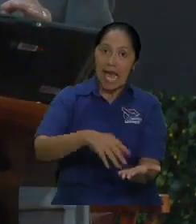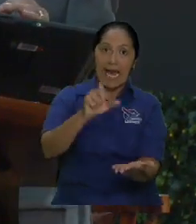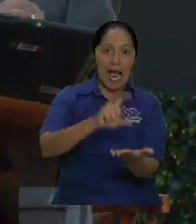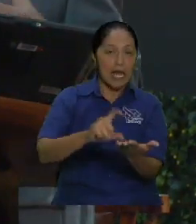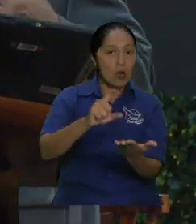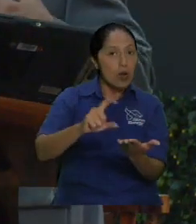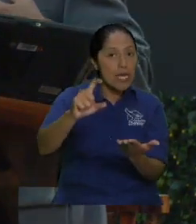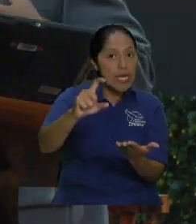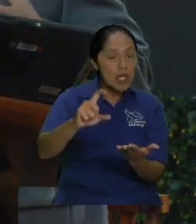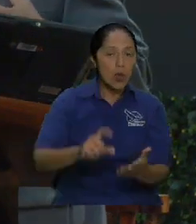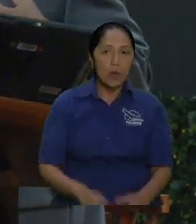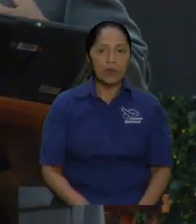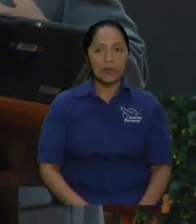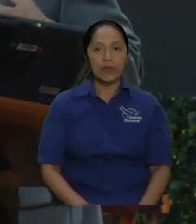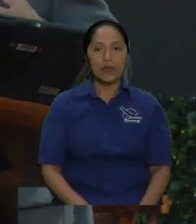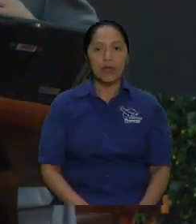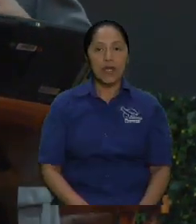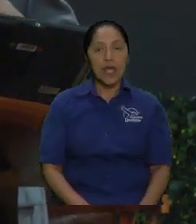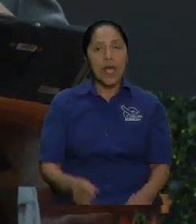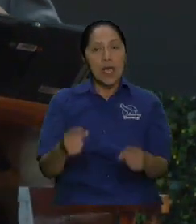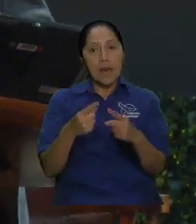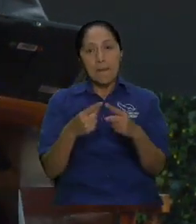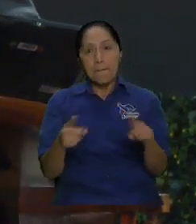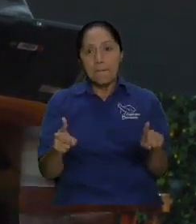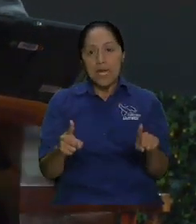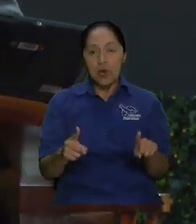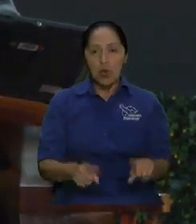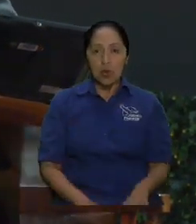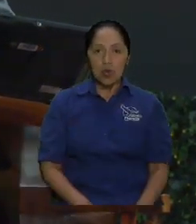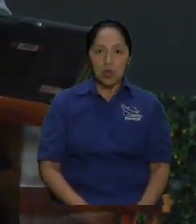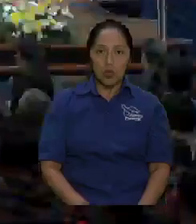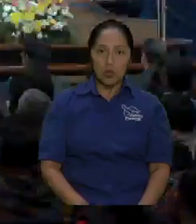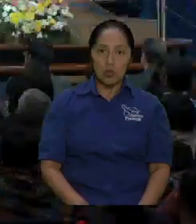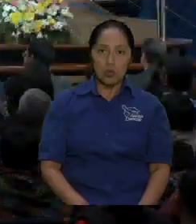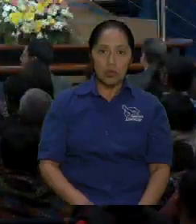estudios. Pero yo nunca estudié para comer.